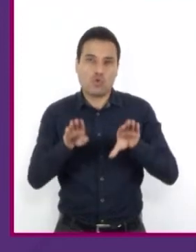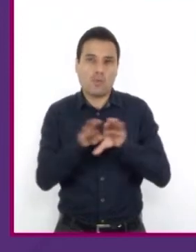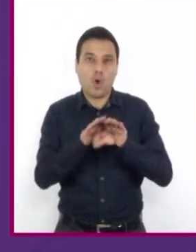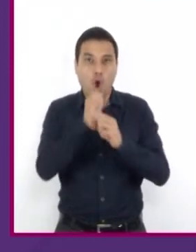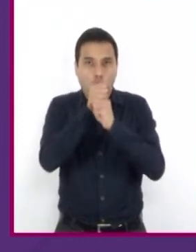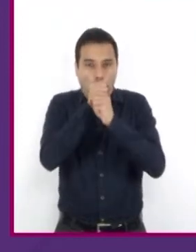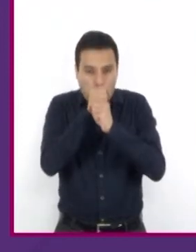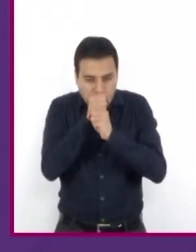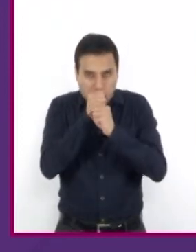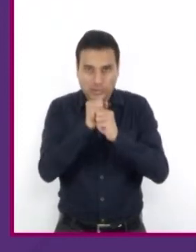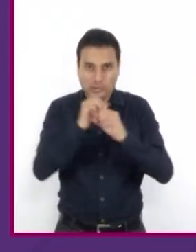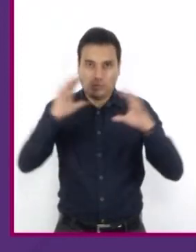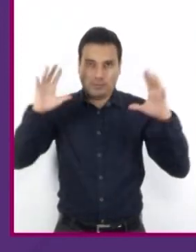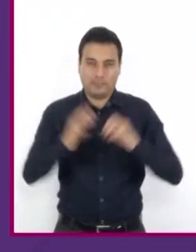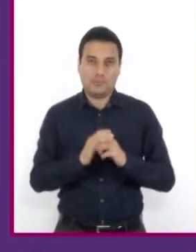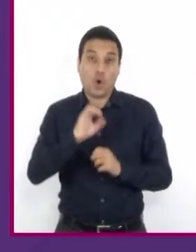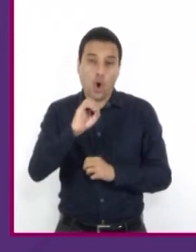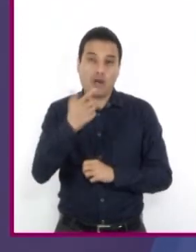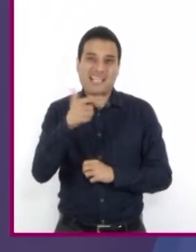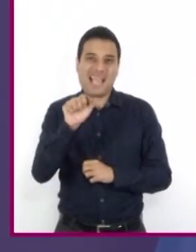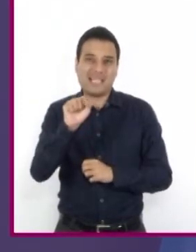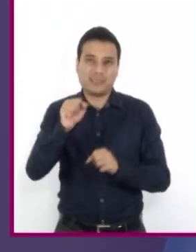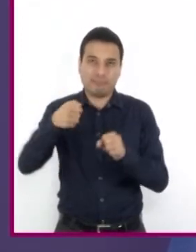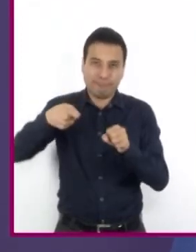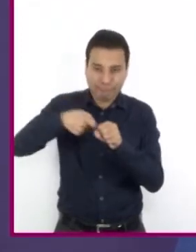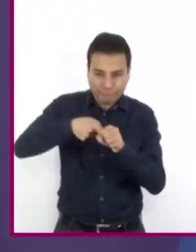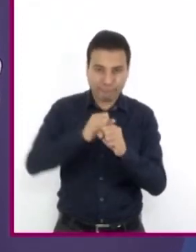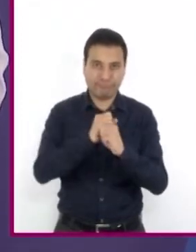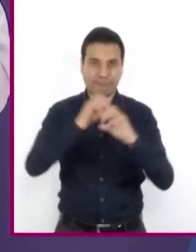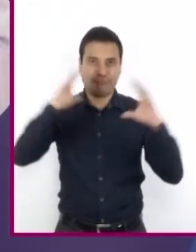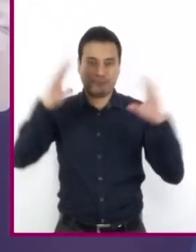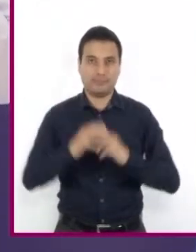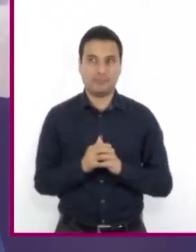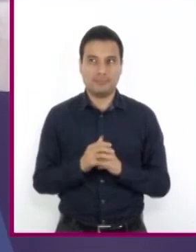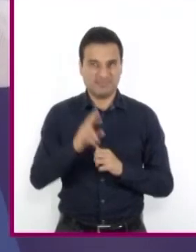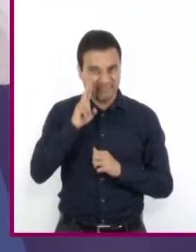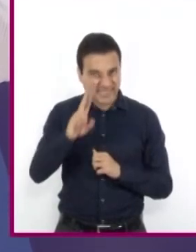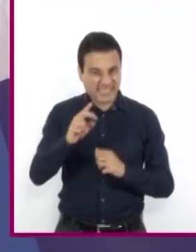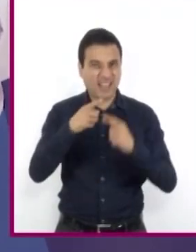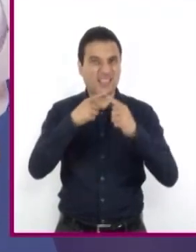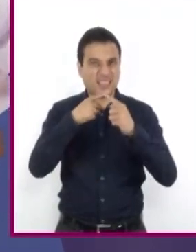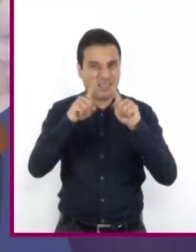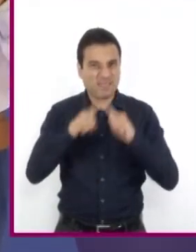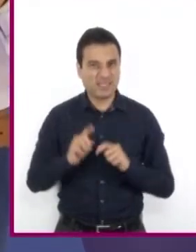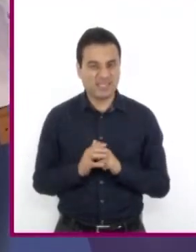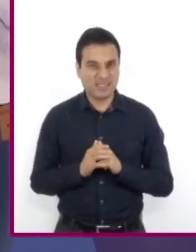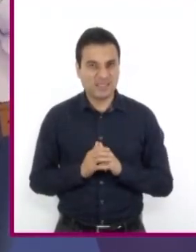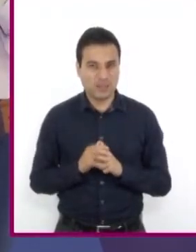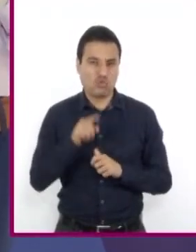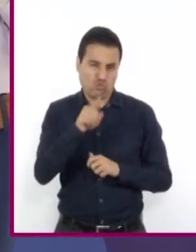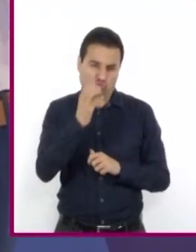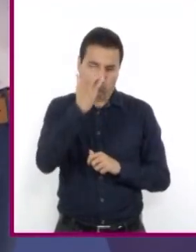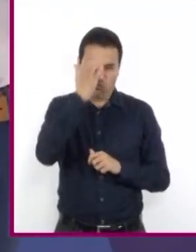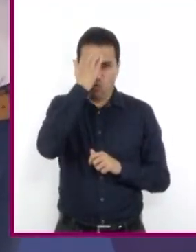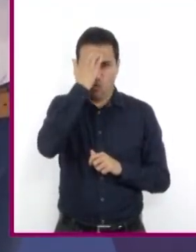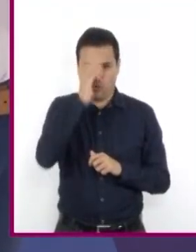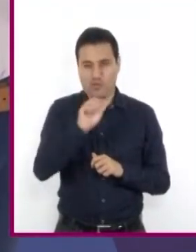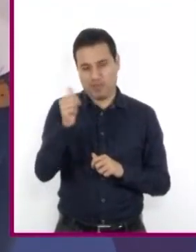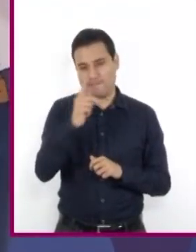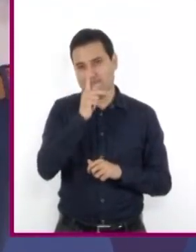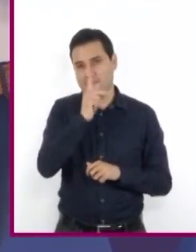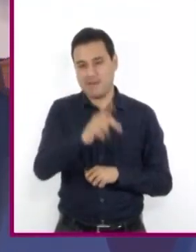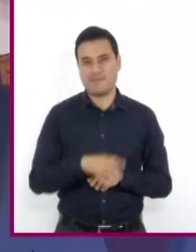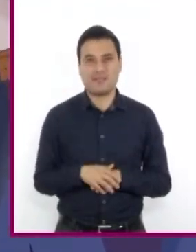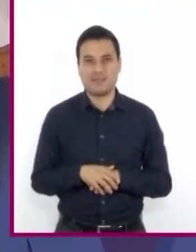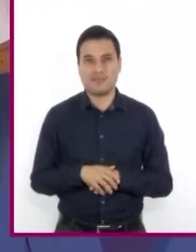o gas. Las diferencias son notables y seguramente ustedes conocen otras. ¿Recuerdan